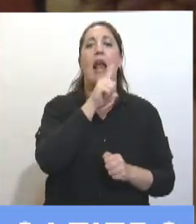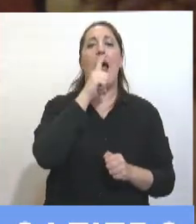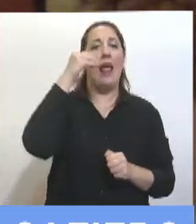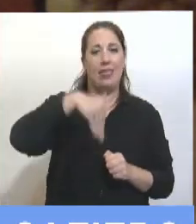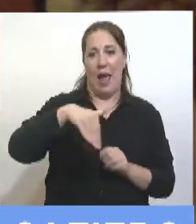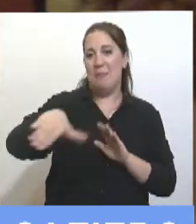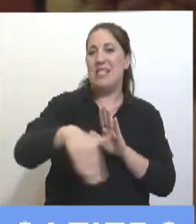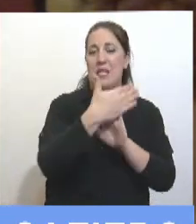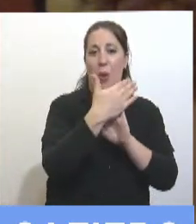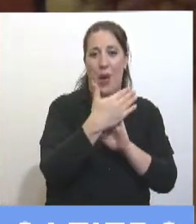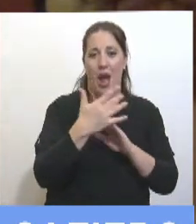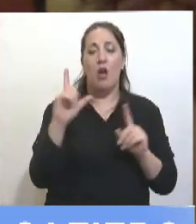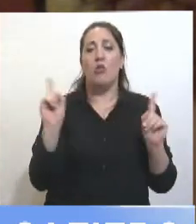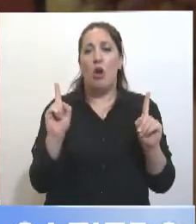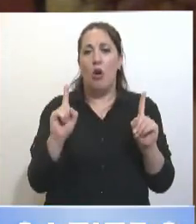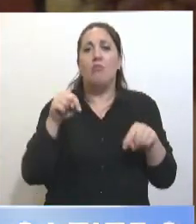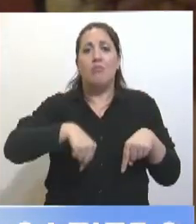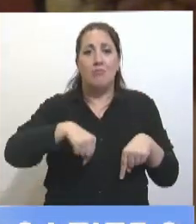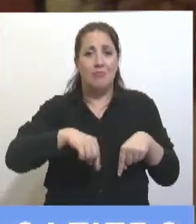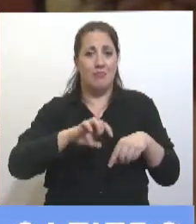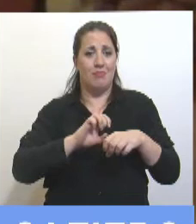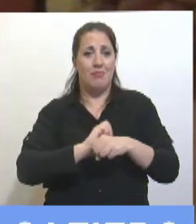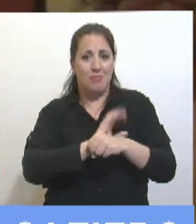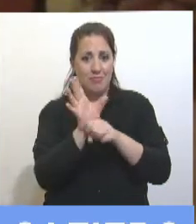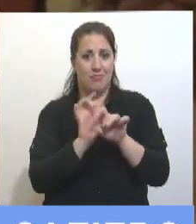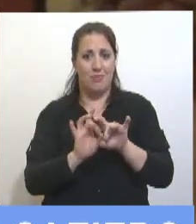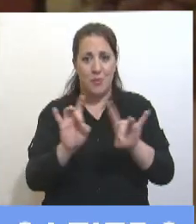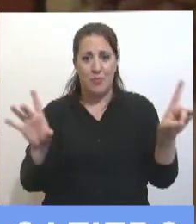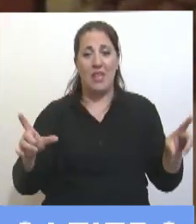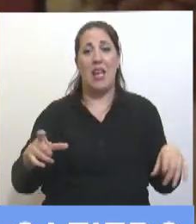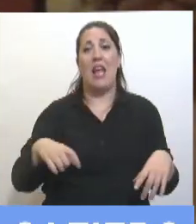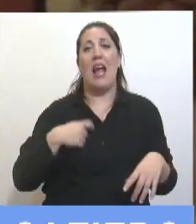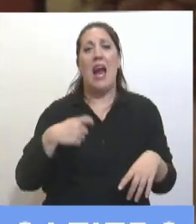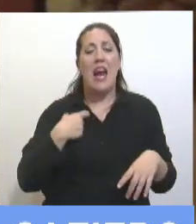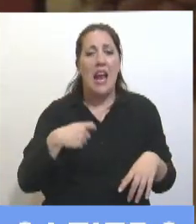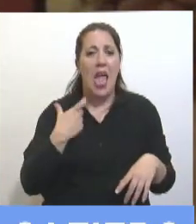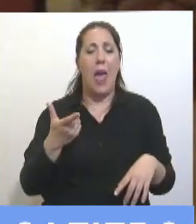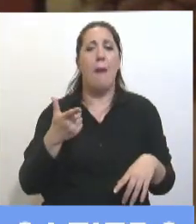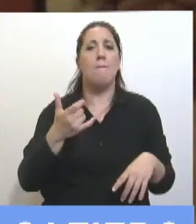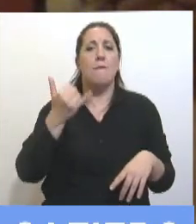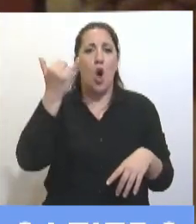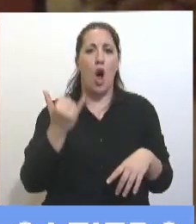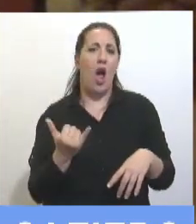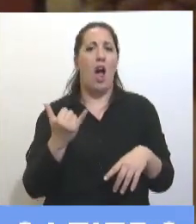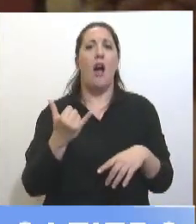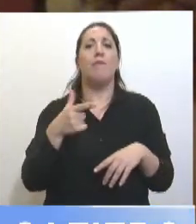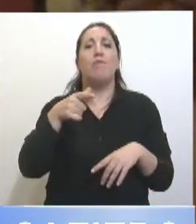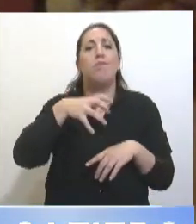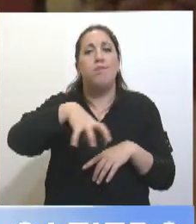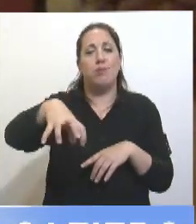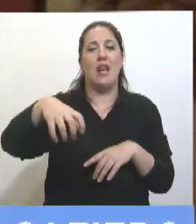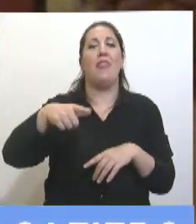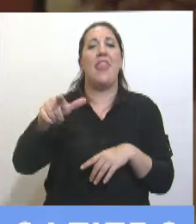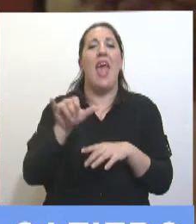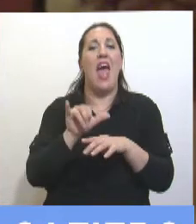Entre la pandemia y el gremialismo exaltado que tiene el sector aerocomerccial